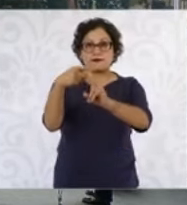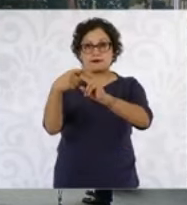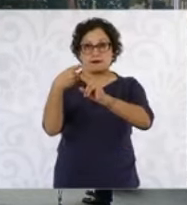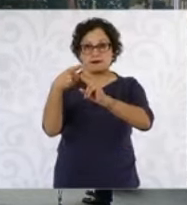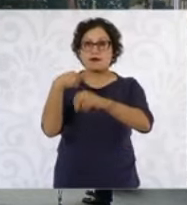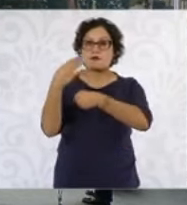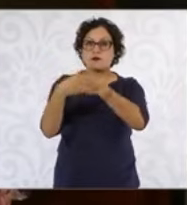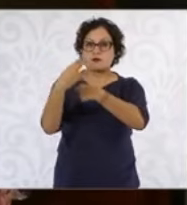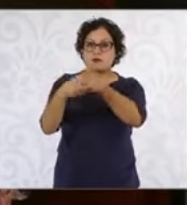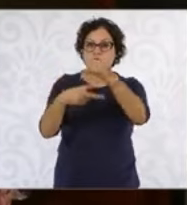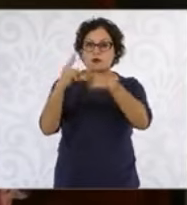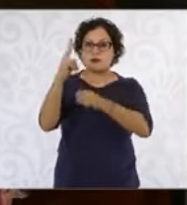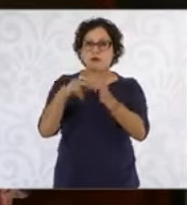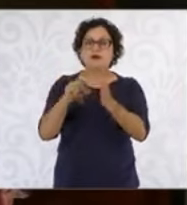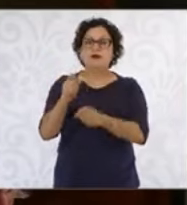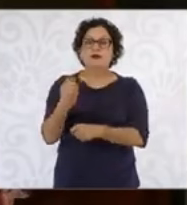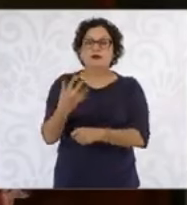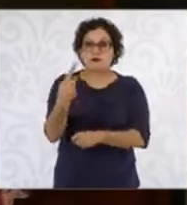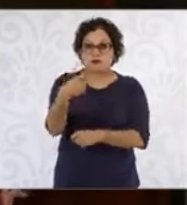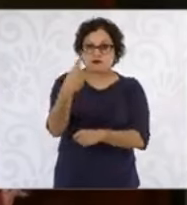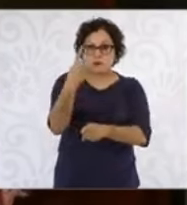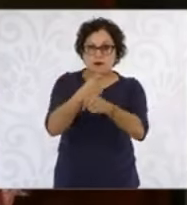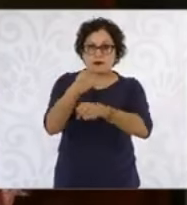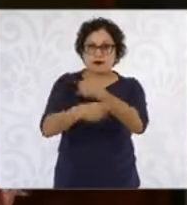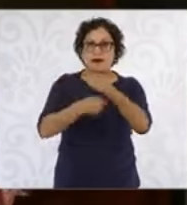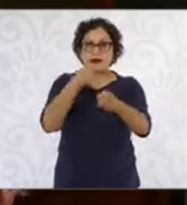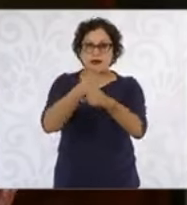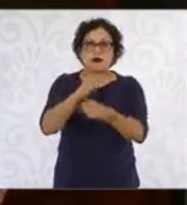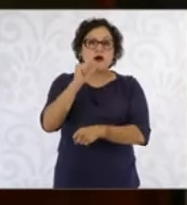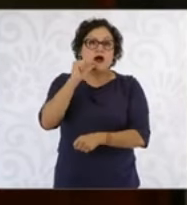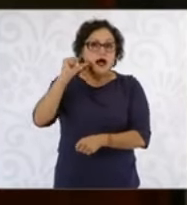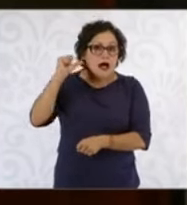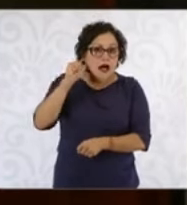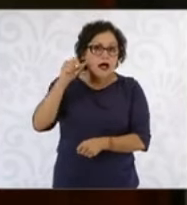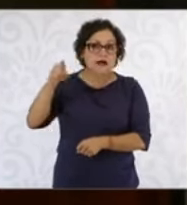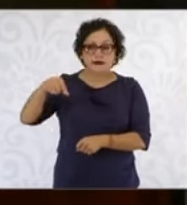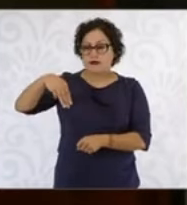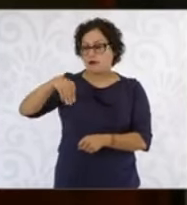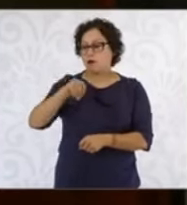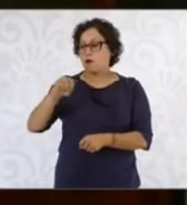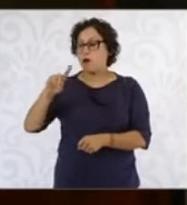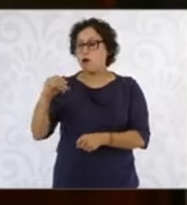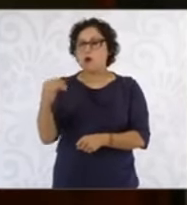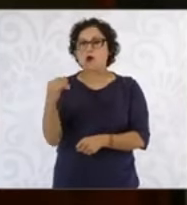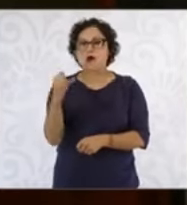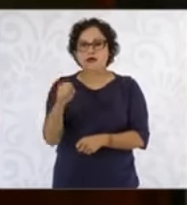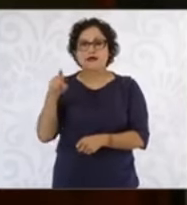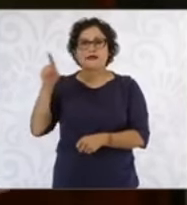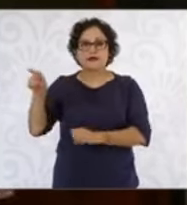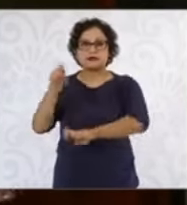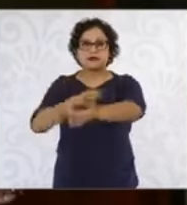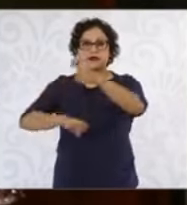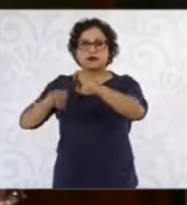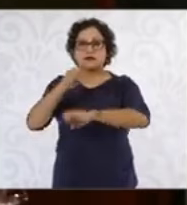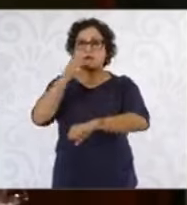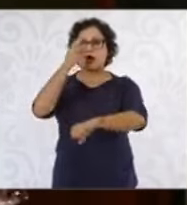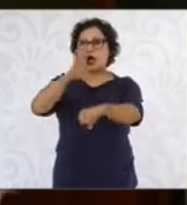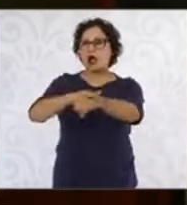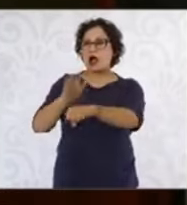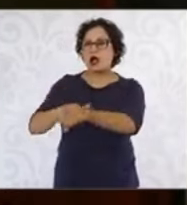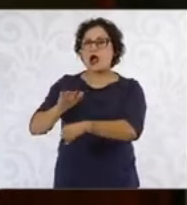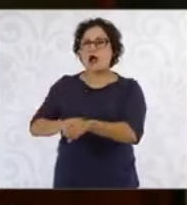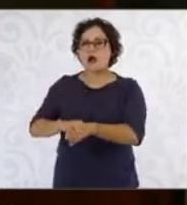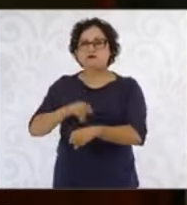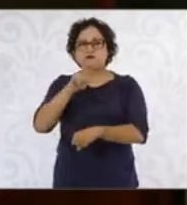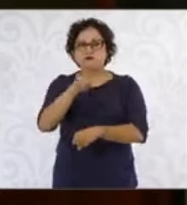y ayer la calificadora de riesgos Moody's decidió degradar la perspectiva para la deuda soberana de nuestro país, de estable a